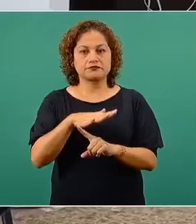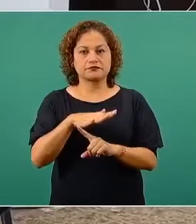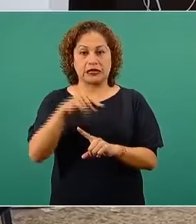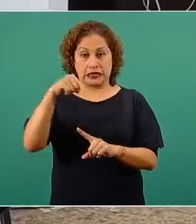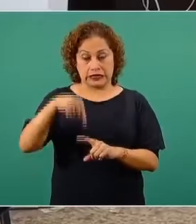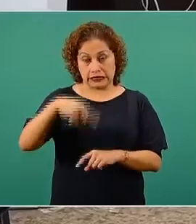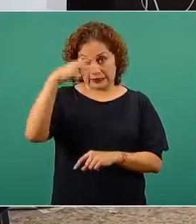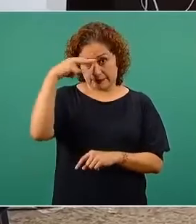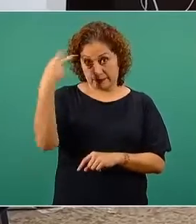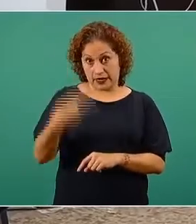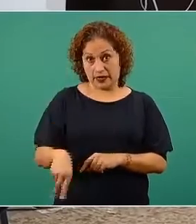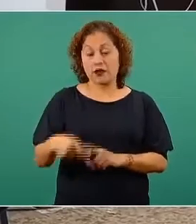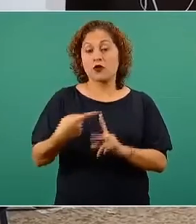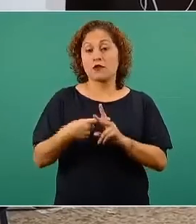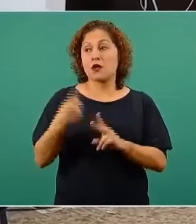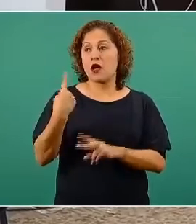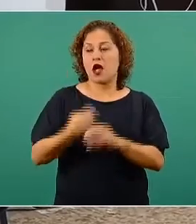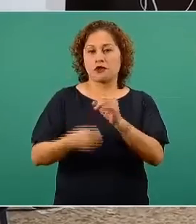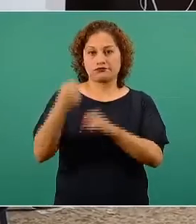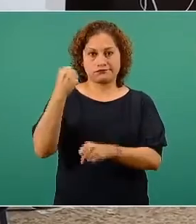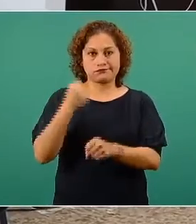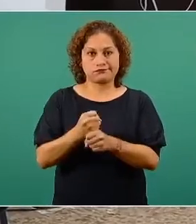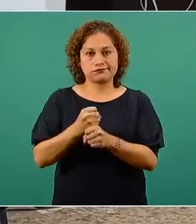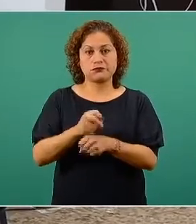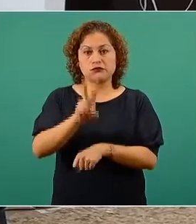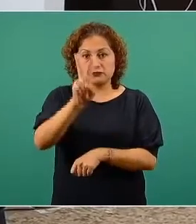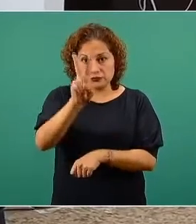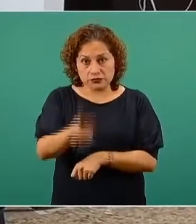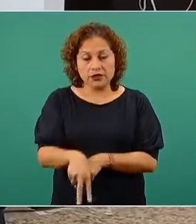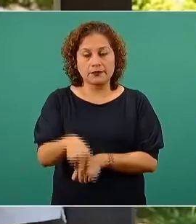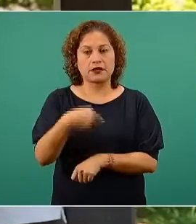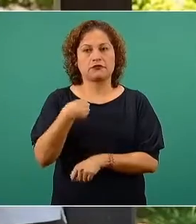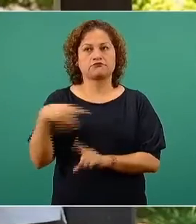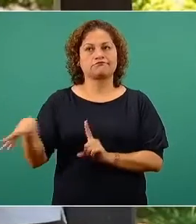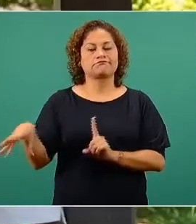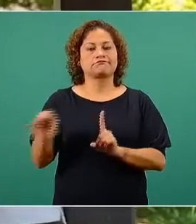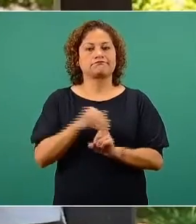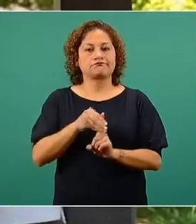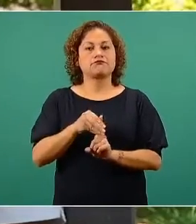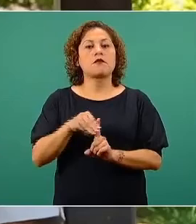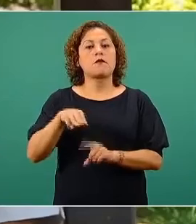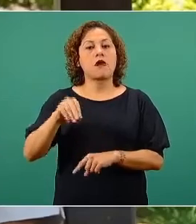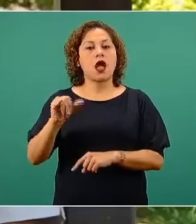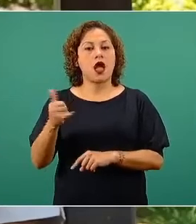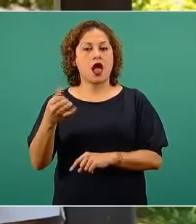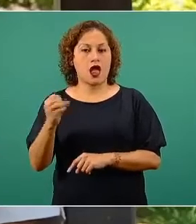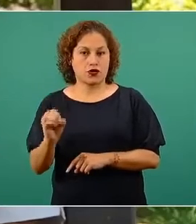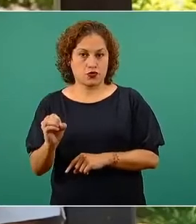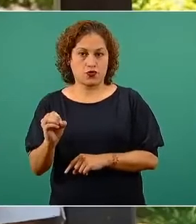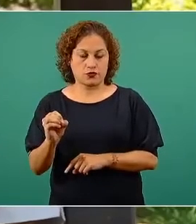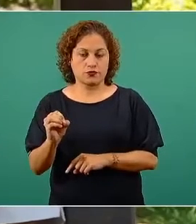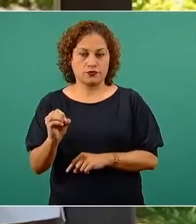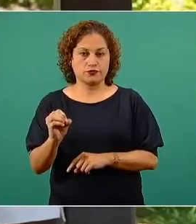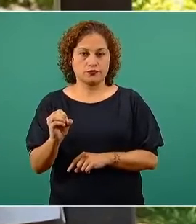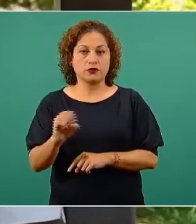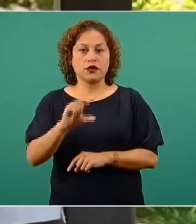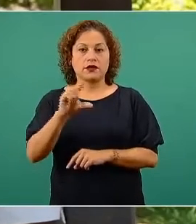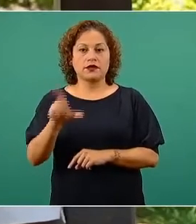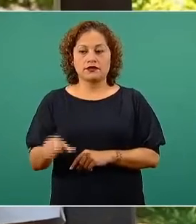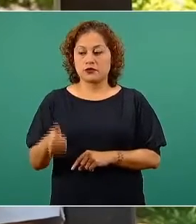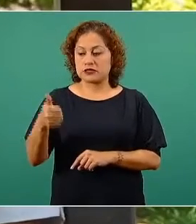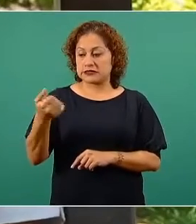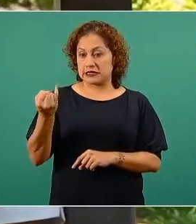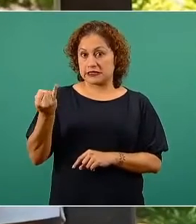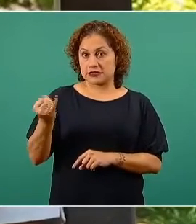en México el año pasado, realmente yo me contagié en el mes de mayo y el día 6 de